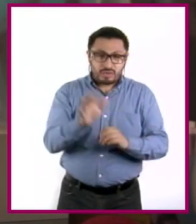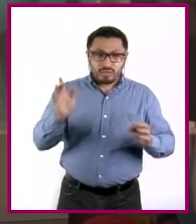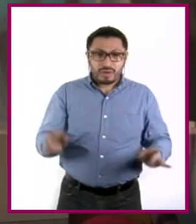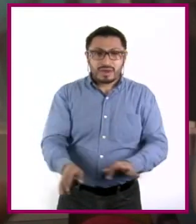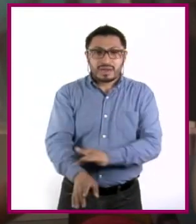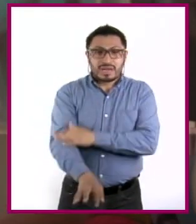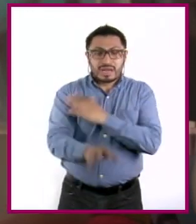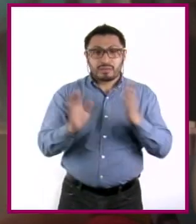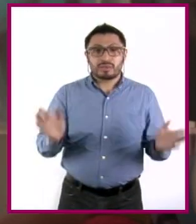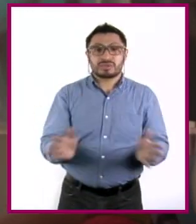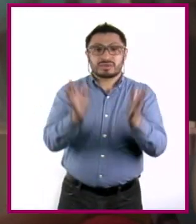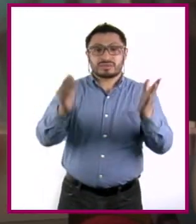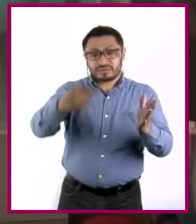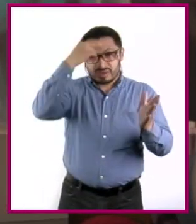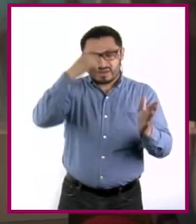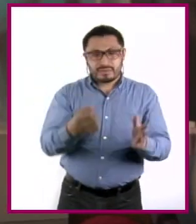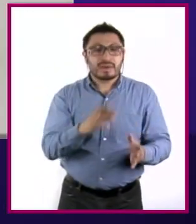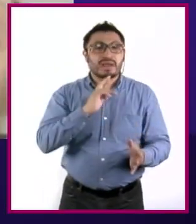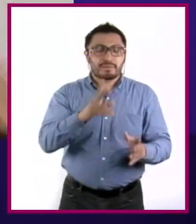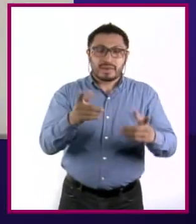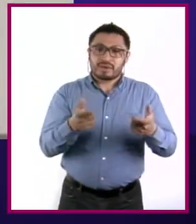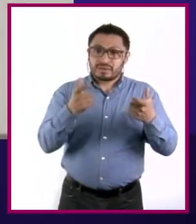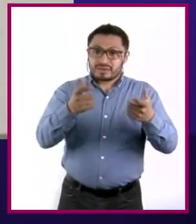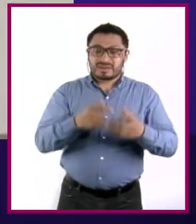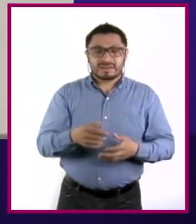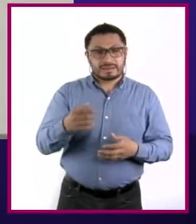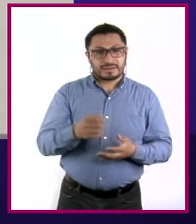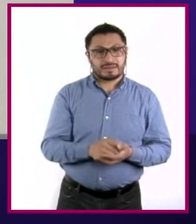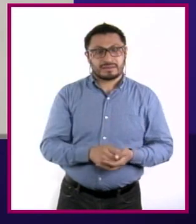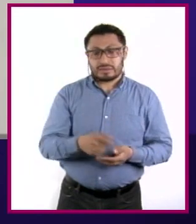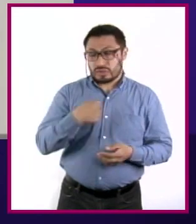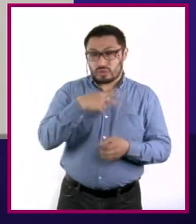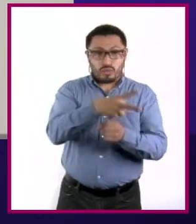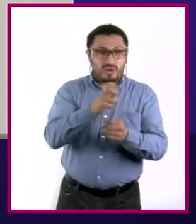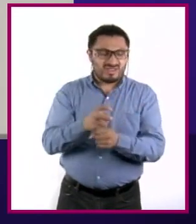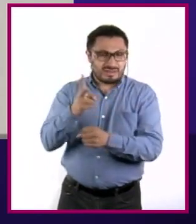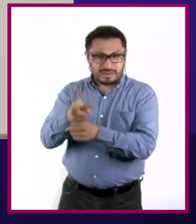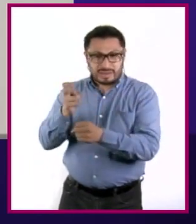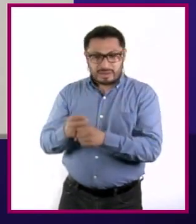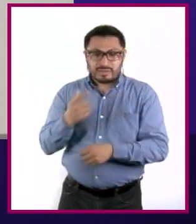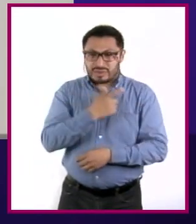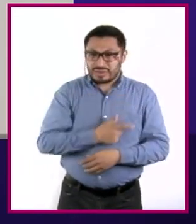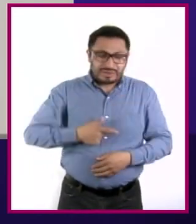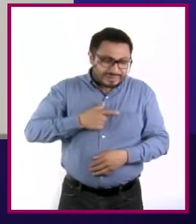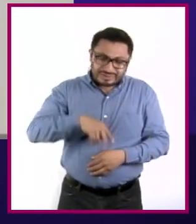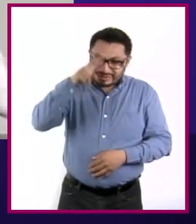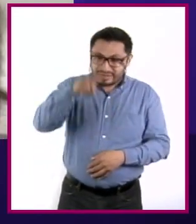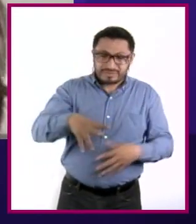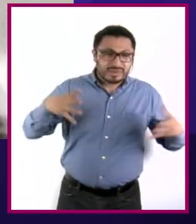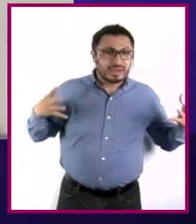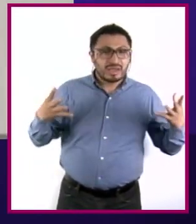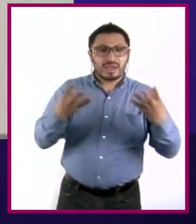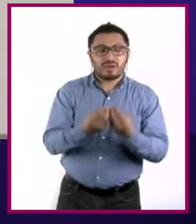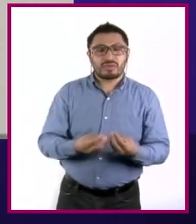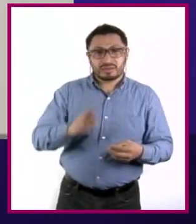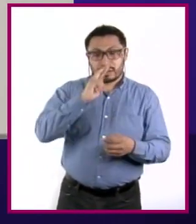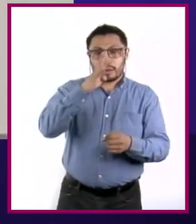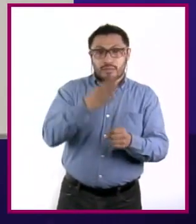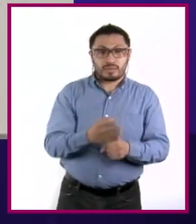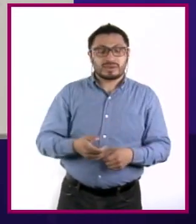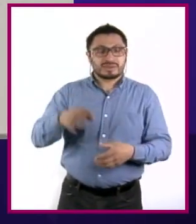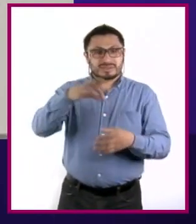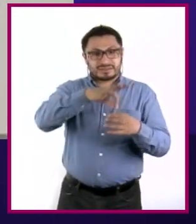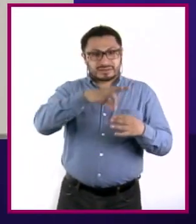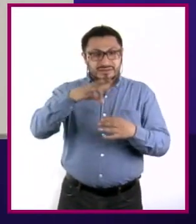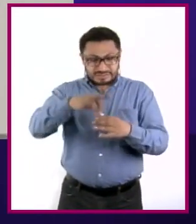disfrutar de una salud emocional financiera? Yo los invito con mucho gusto a que, por favor, de verdad, tomemos esta conciencia del ahorro,